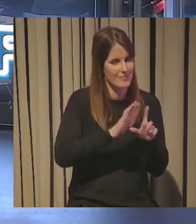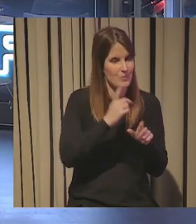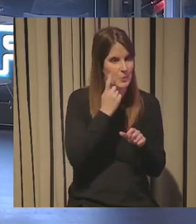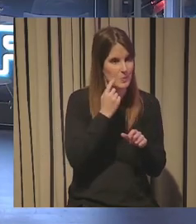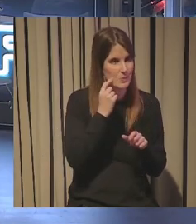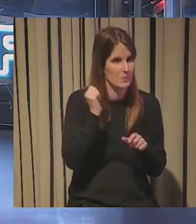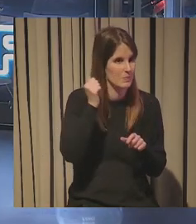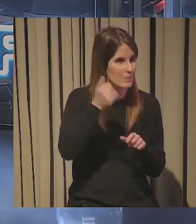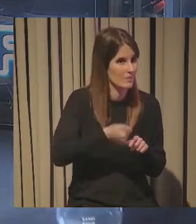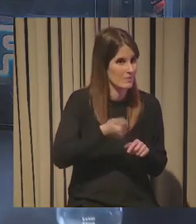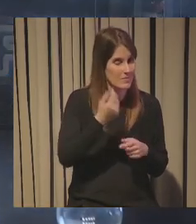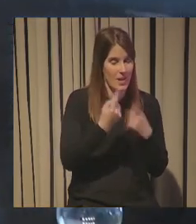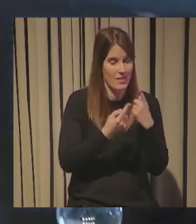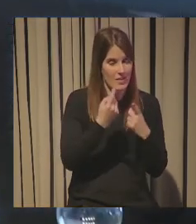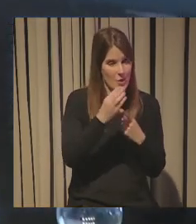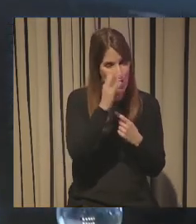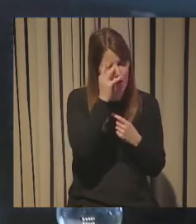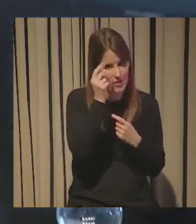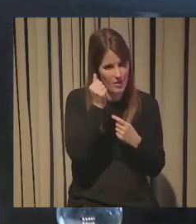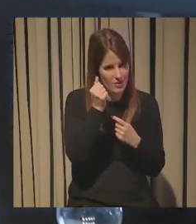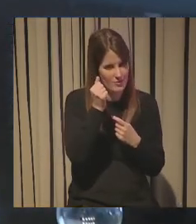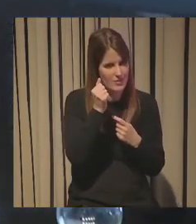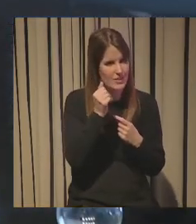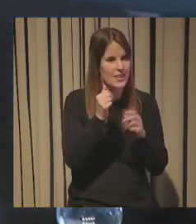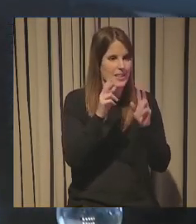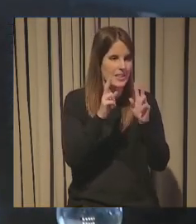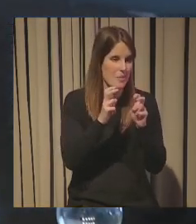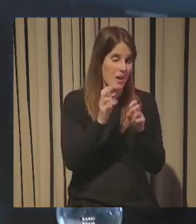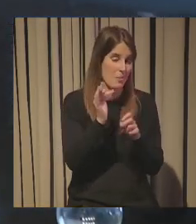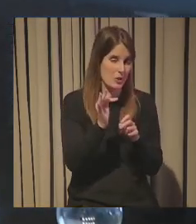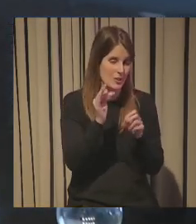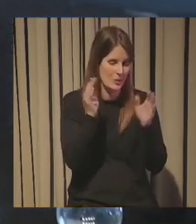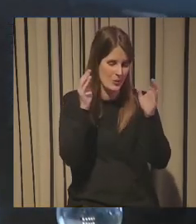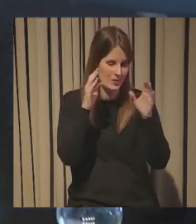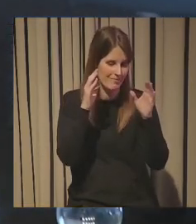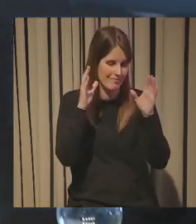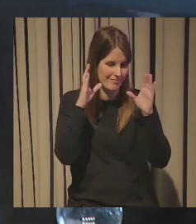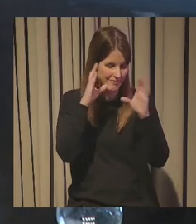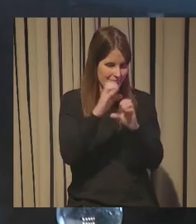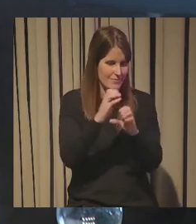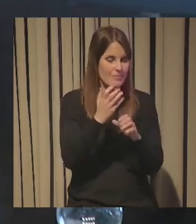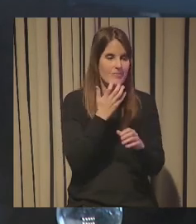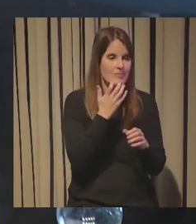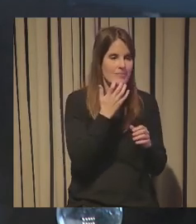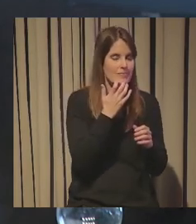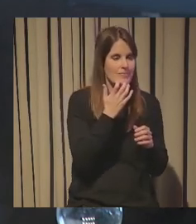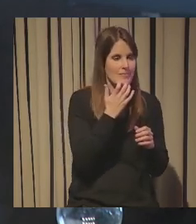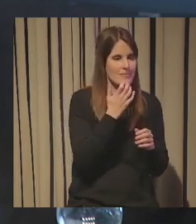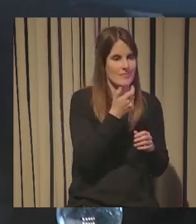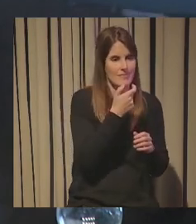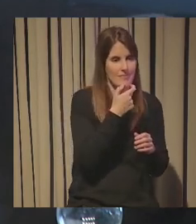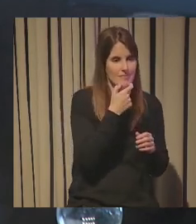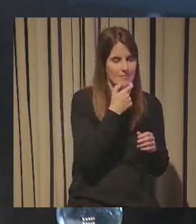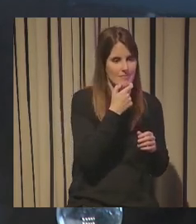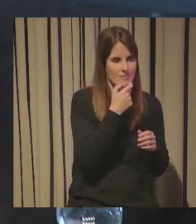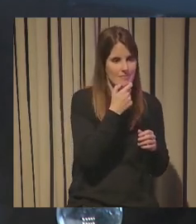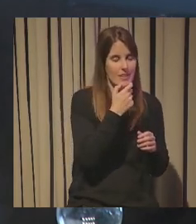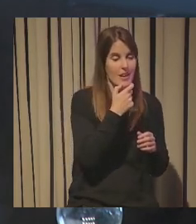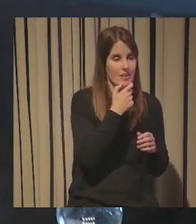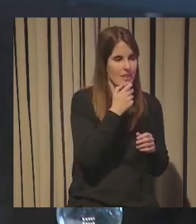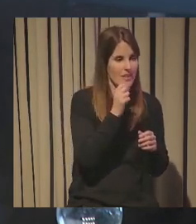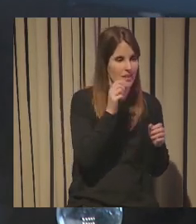se nos olvida poner el foco en lo amable también y eso por ejemplo en el Reino Unido todos los tele todos los informativos